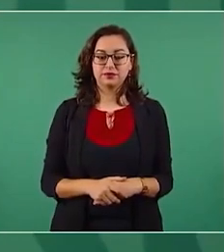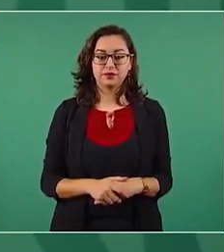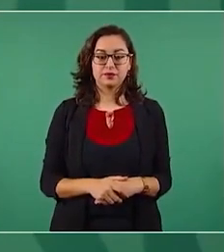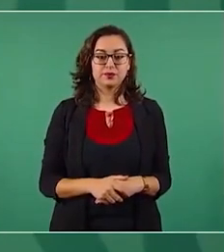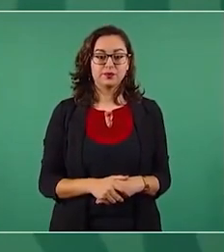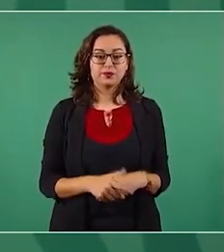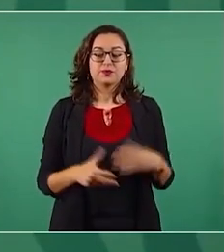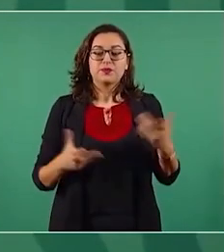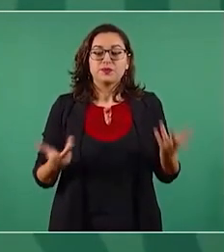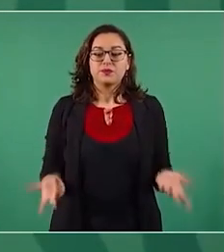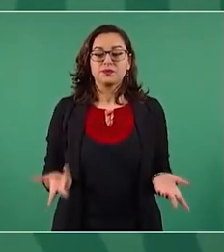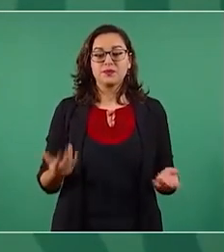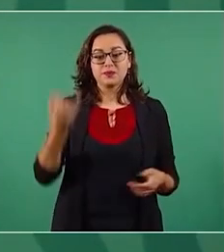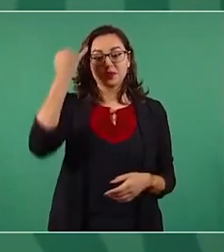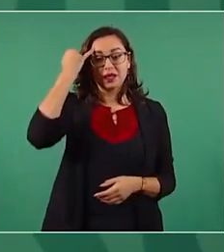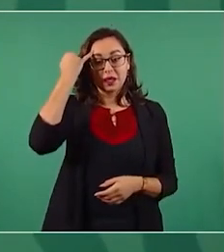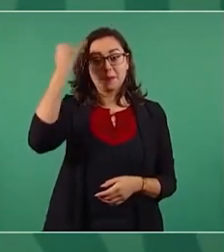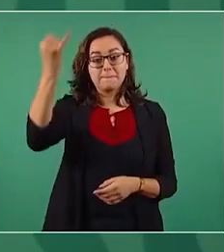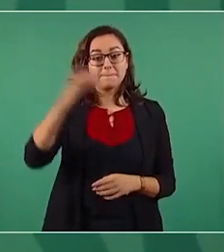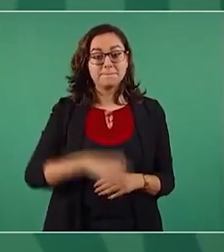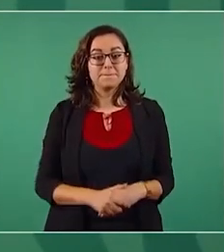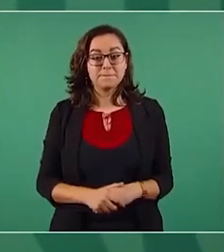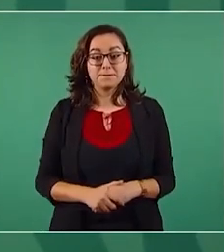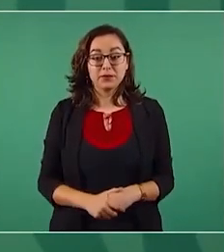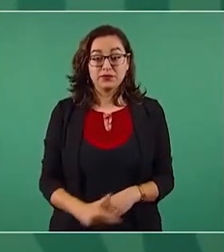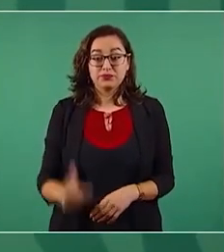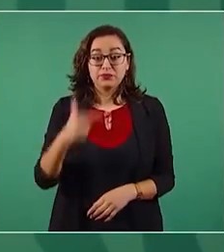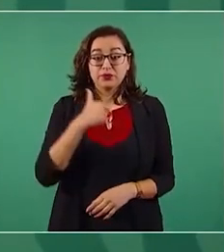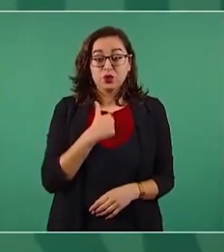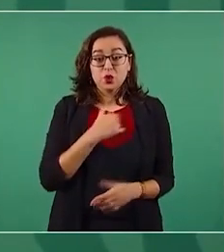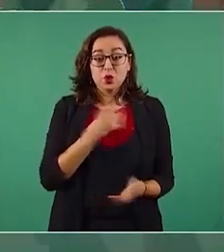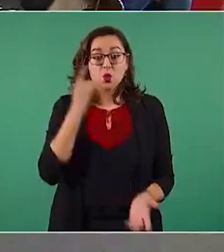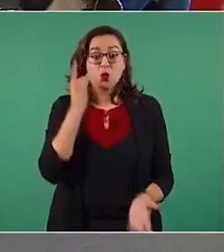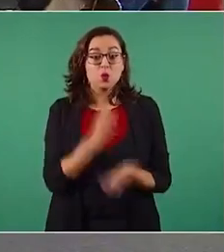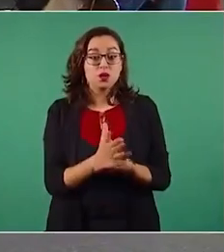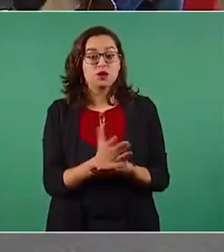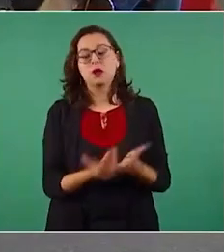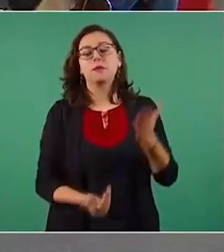a desayunar, a comer, a cenar con los